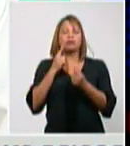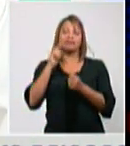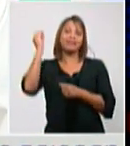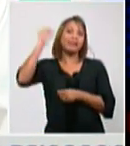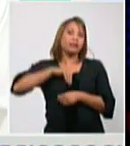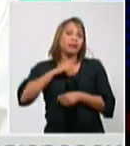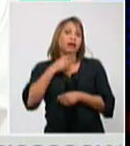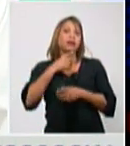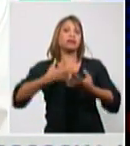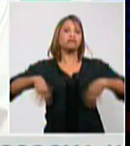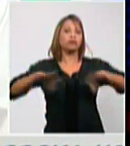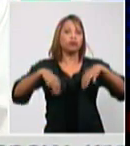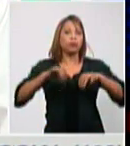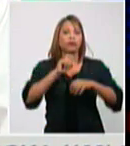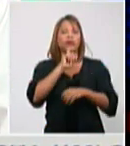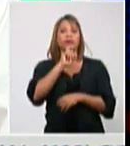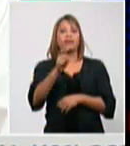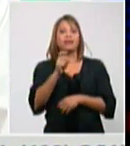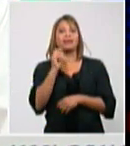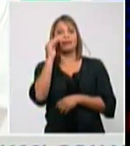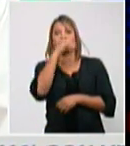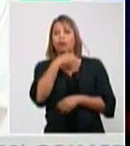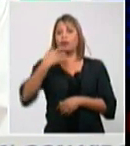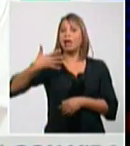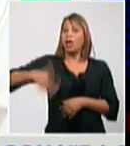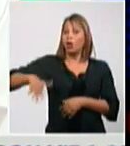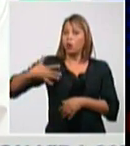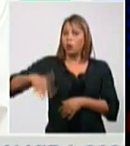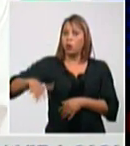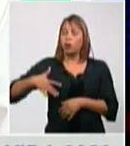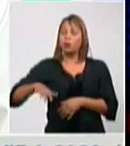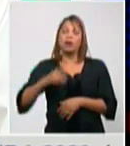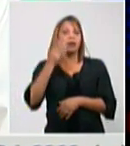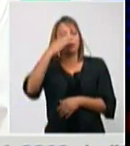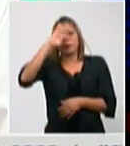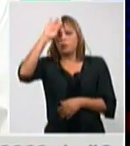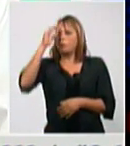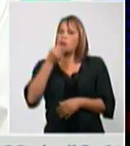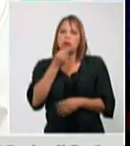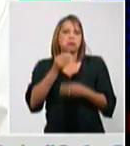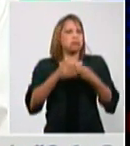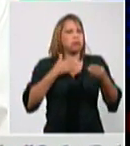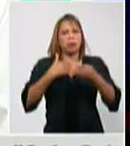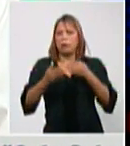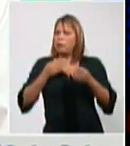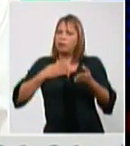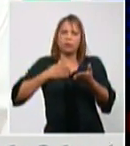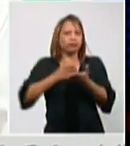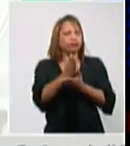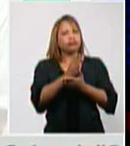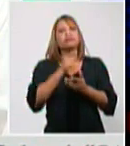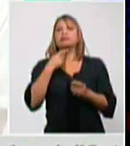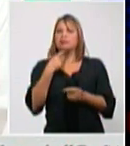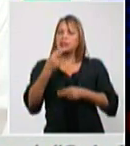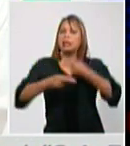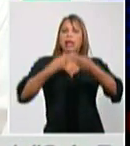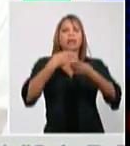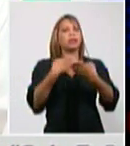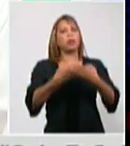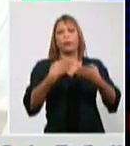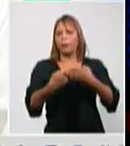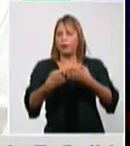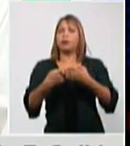tecnología muy costosa, pero que nuestro país no escatima cuando se corresponde, no escatima recursos cuando se